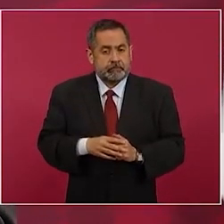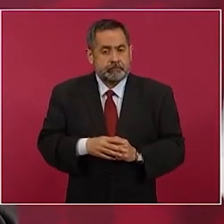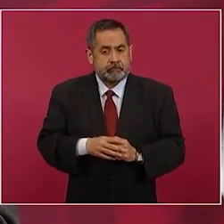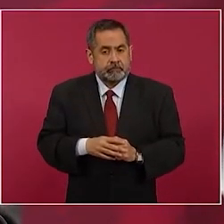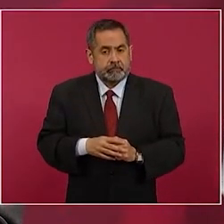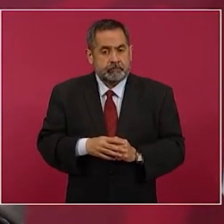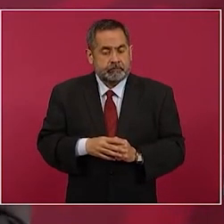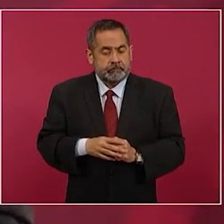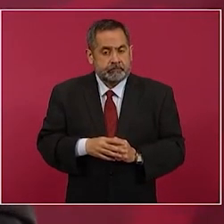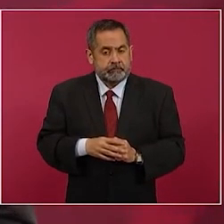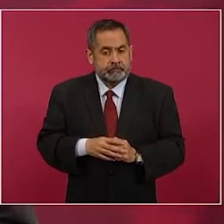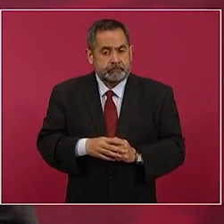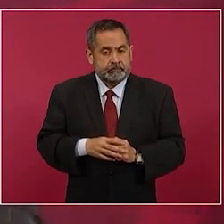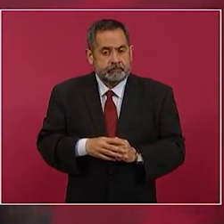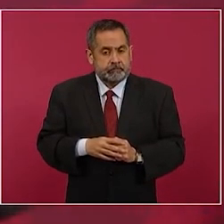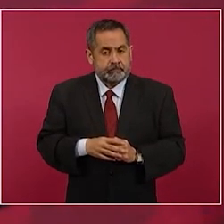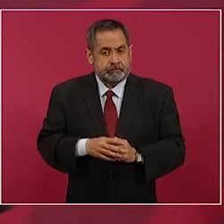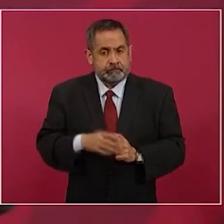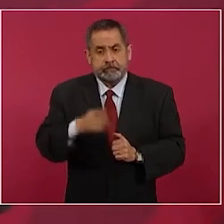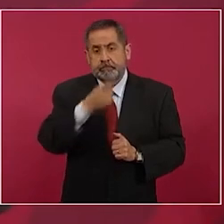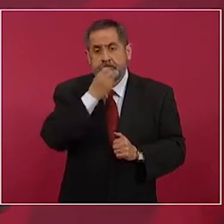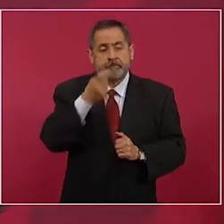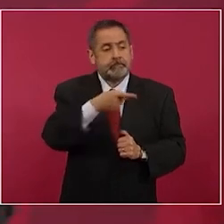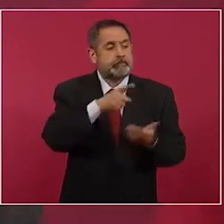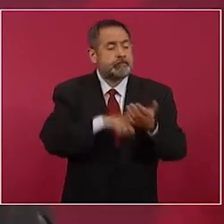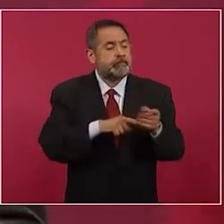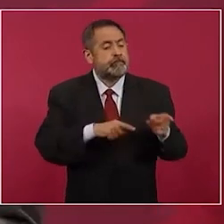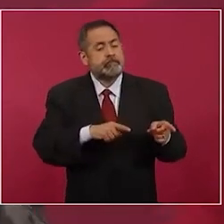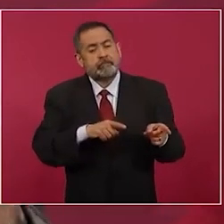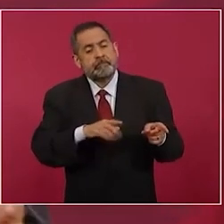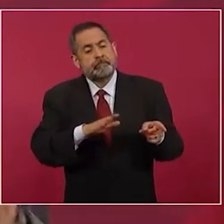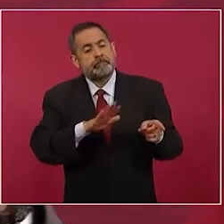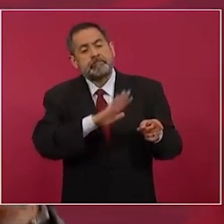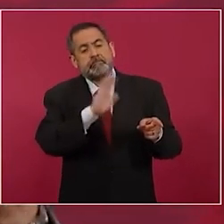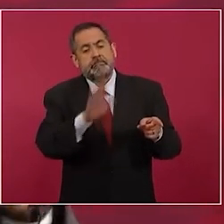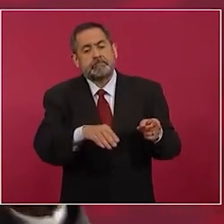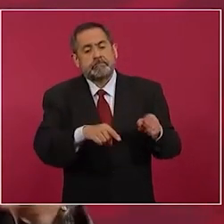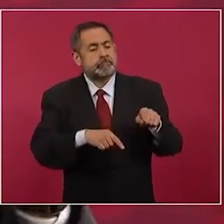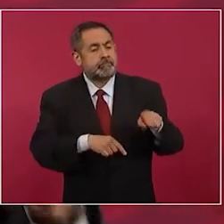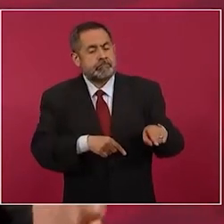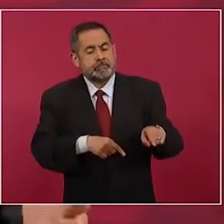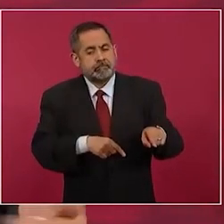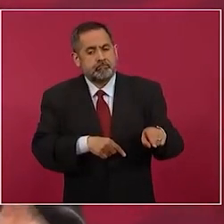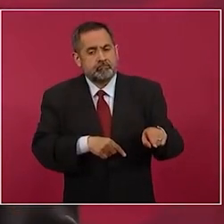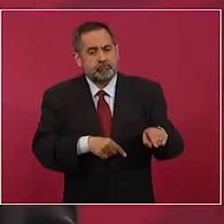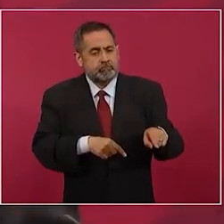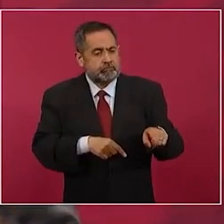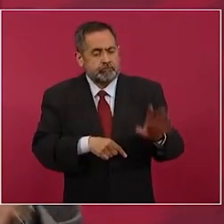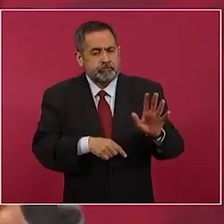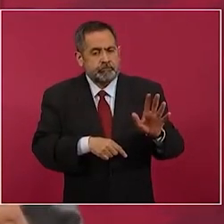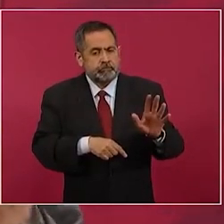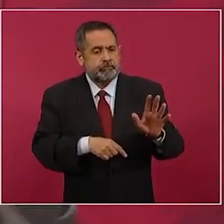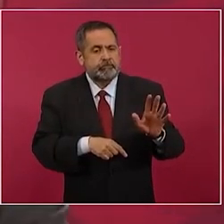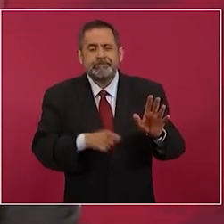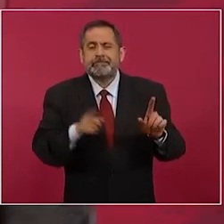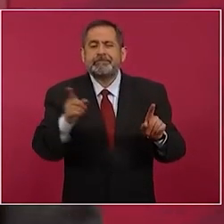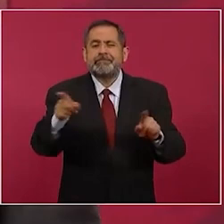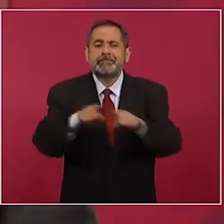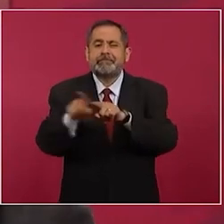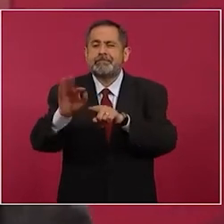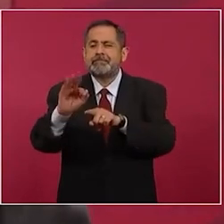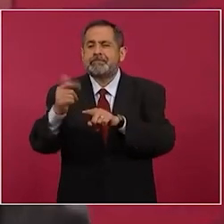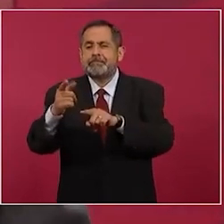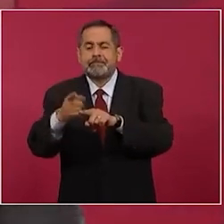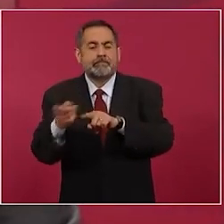causó la muerte o se dejó en el abandono al hermano del fiscal